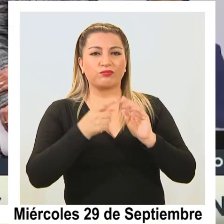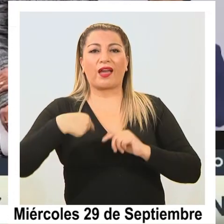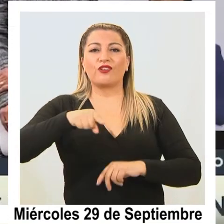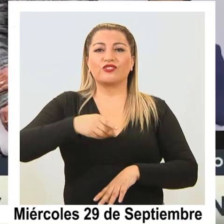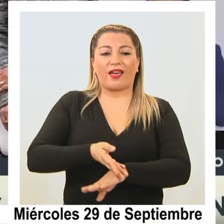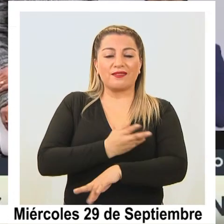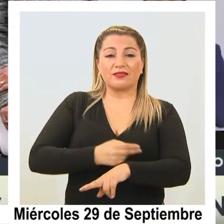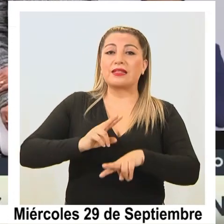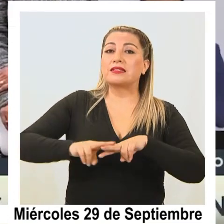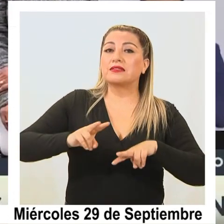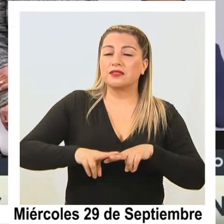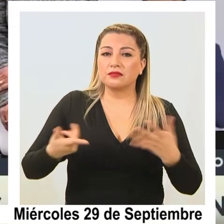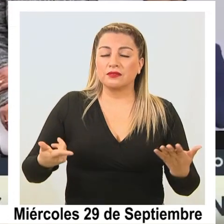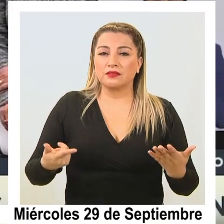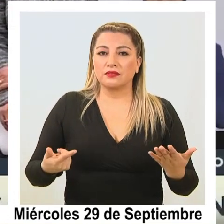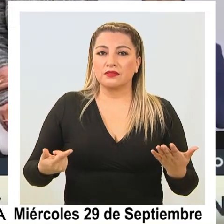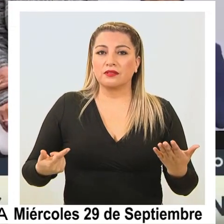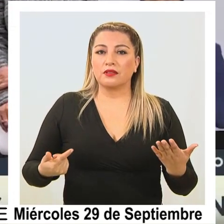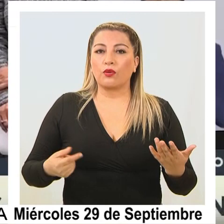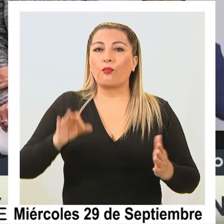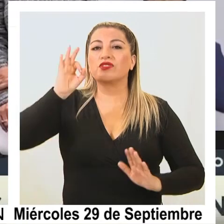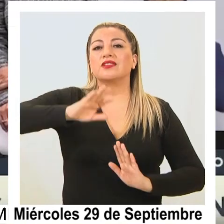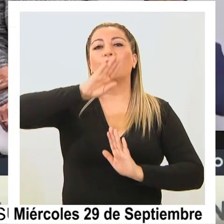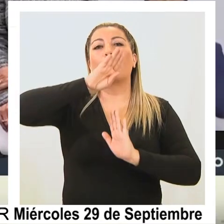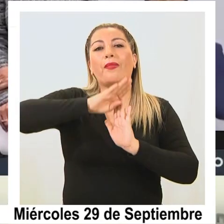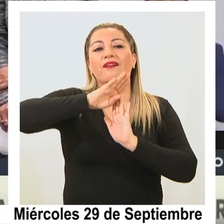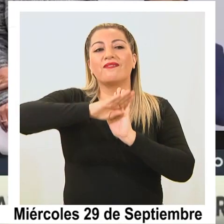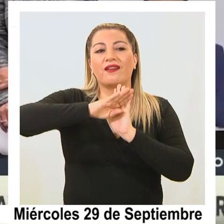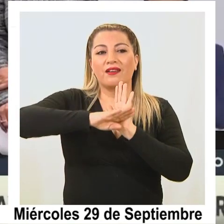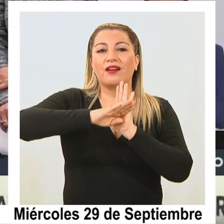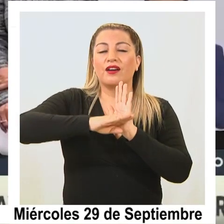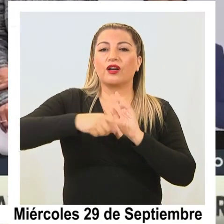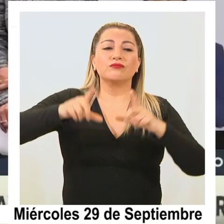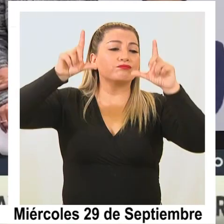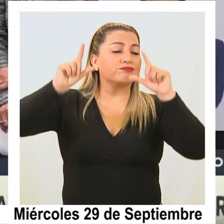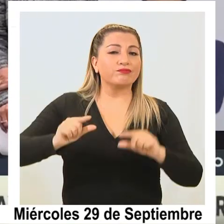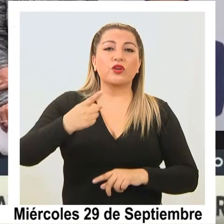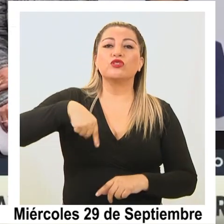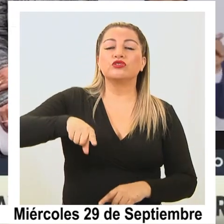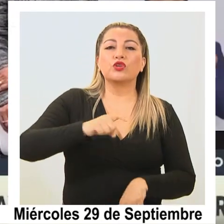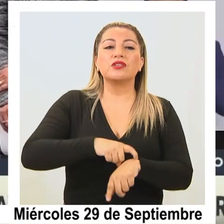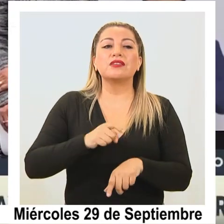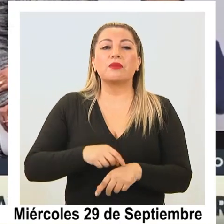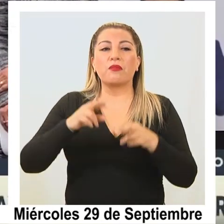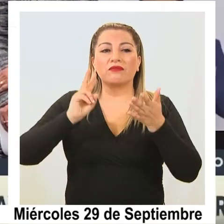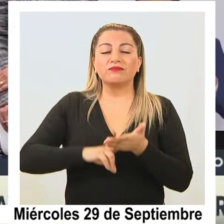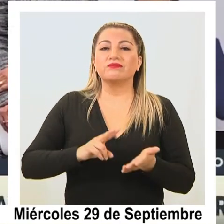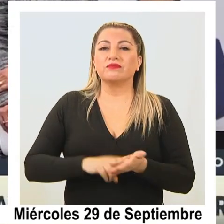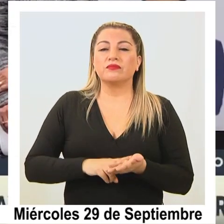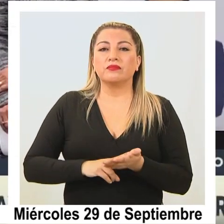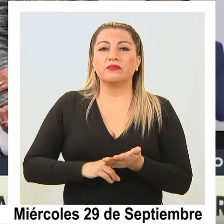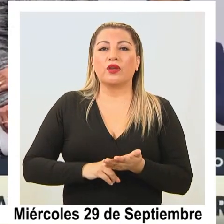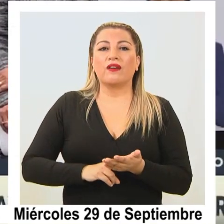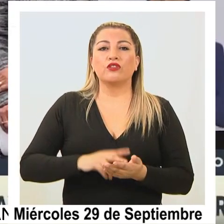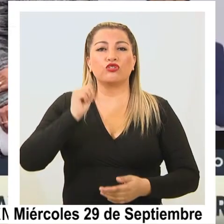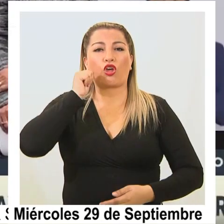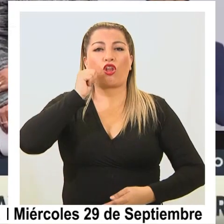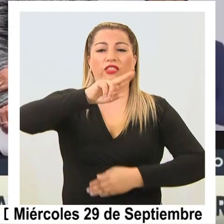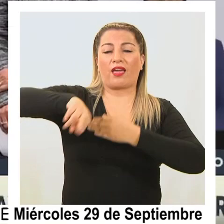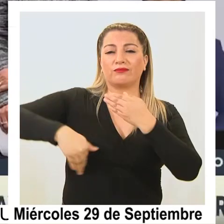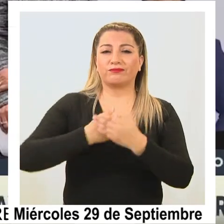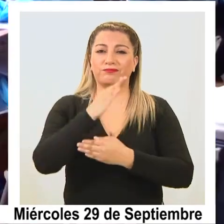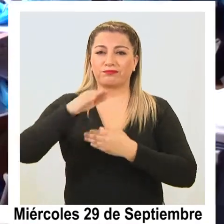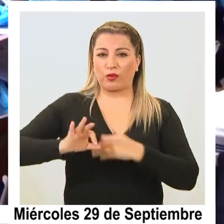tomado, han ido a la baja progresivamente y estamos monitoreando en tiempo real 24-7 justamente